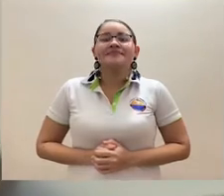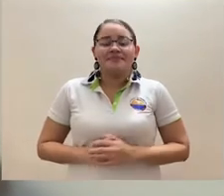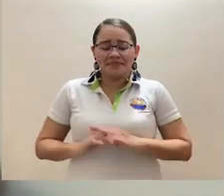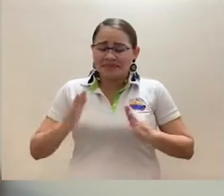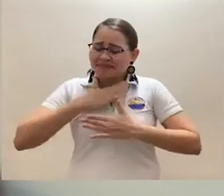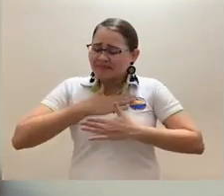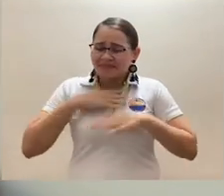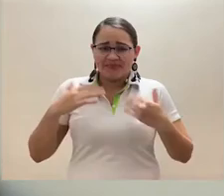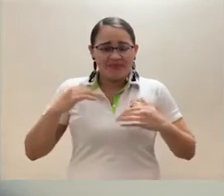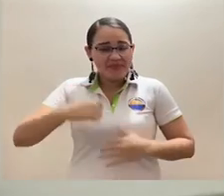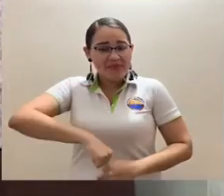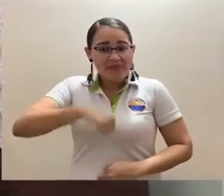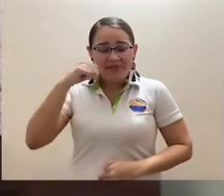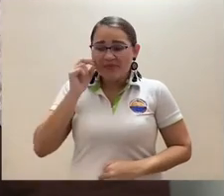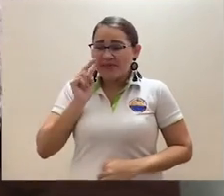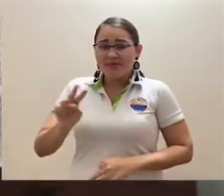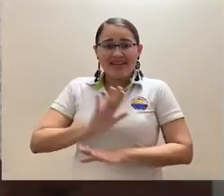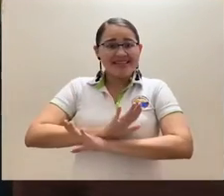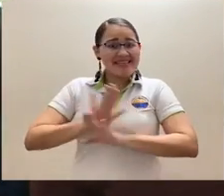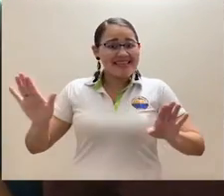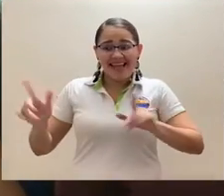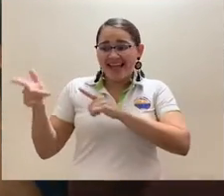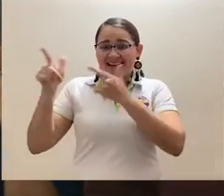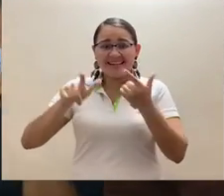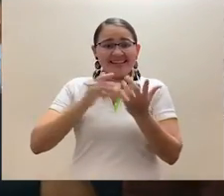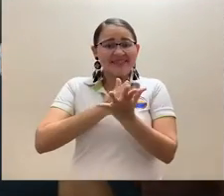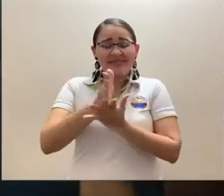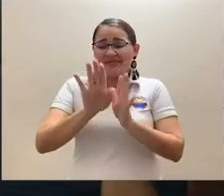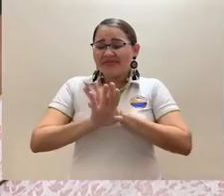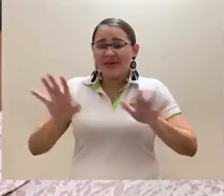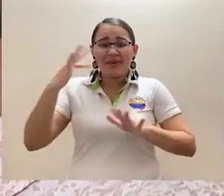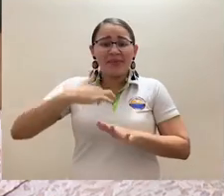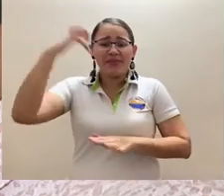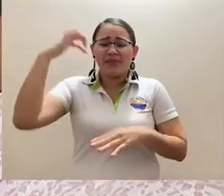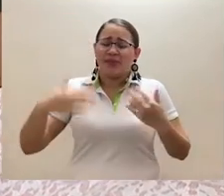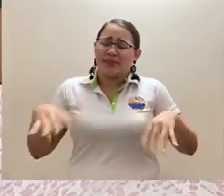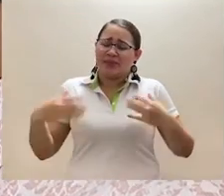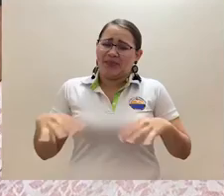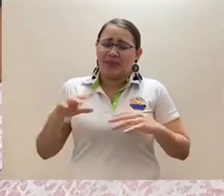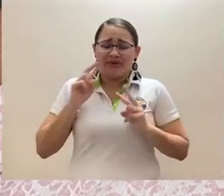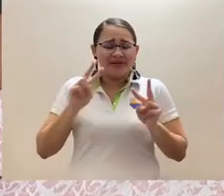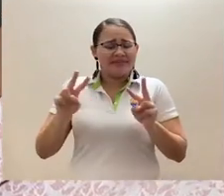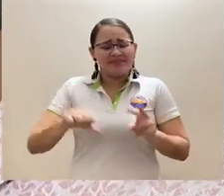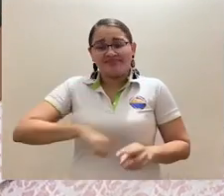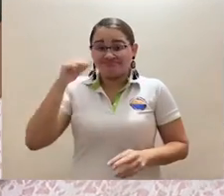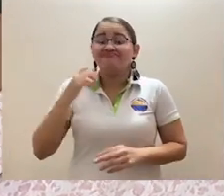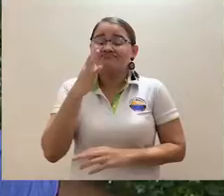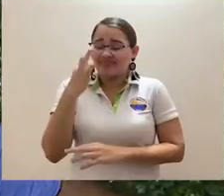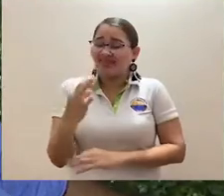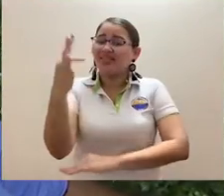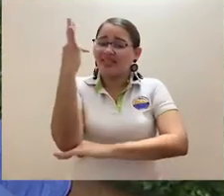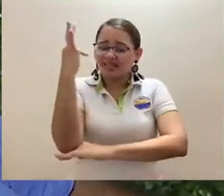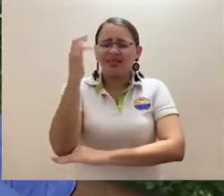Bueno, para mí es un orgullo verla terminar su carrera. Nosotros somos testigos de lo que ella hizo